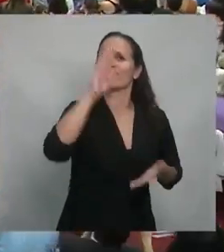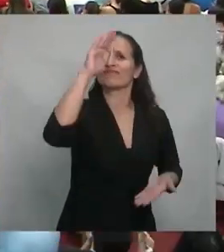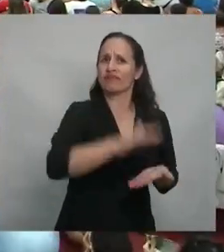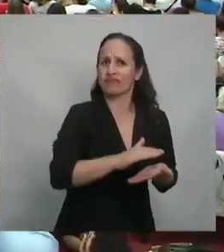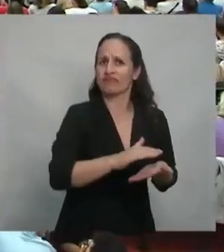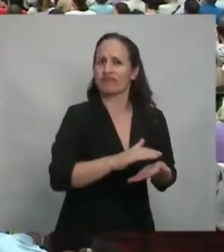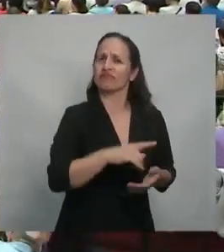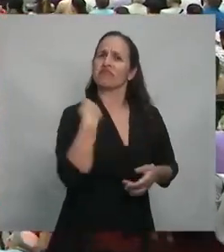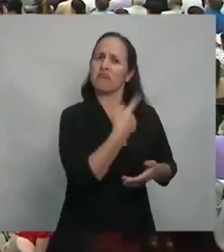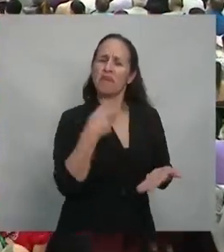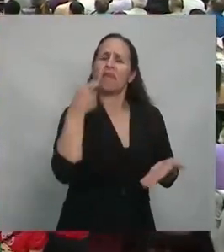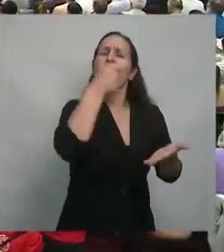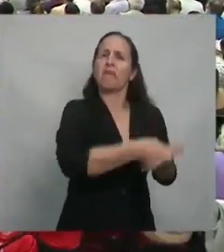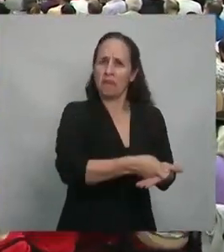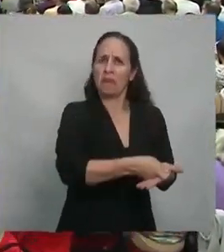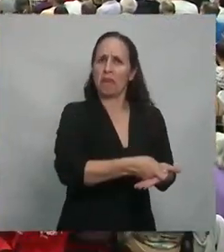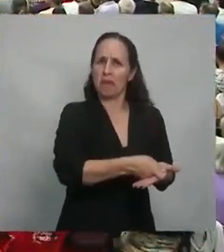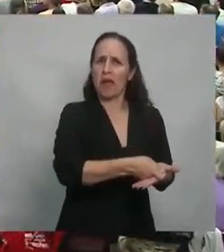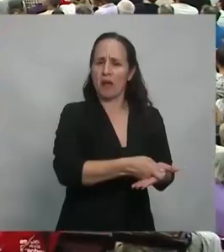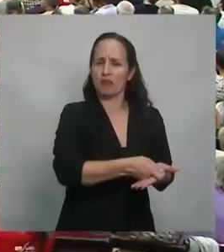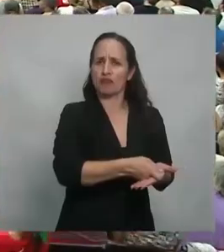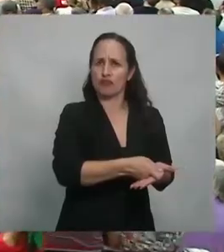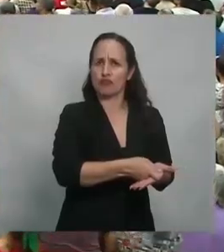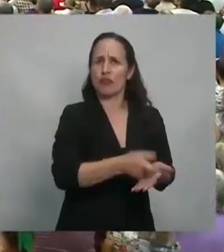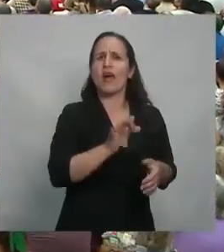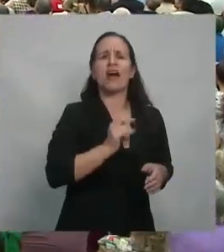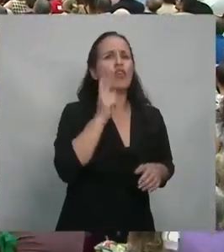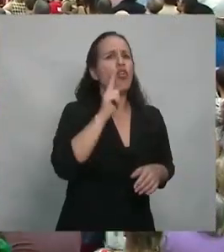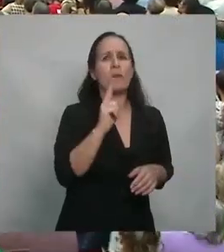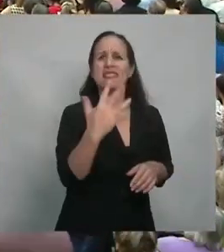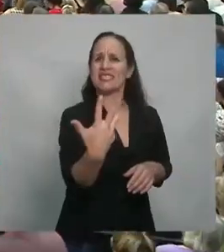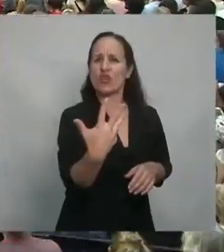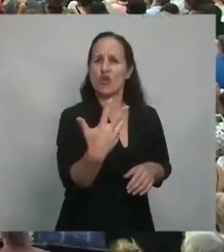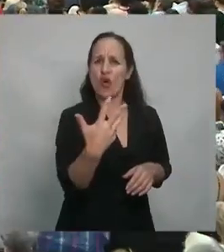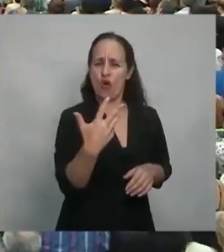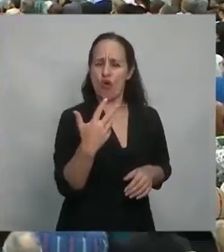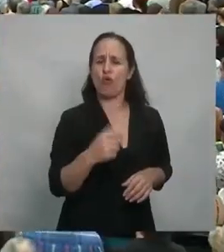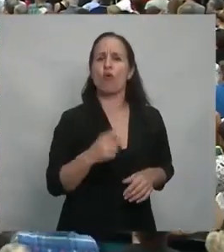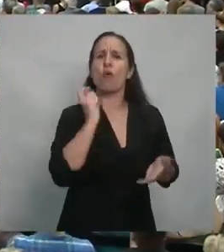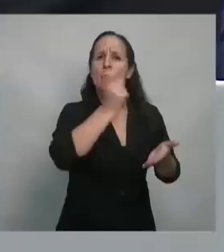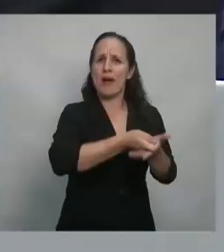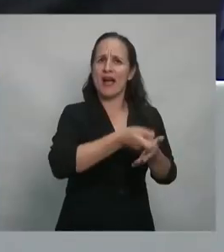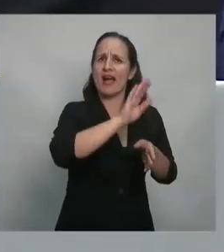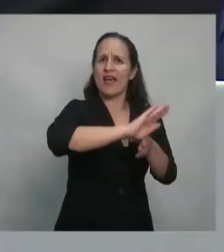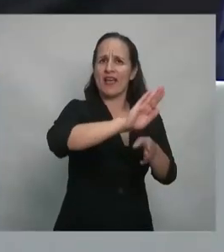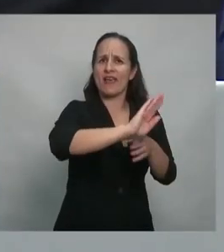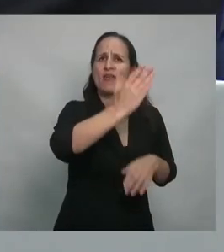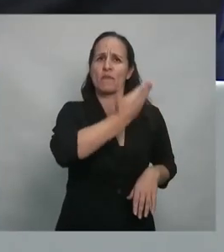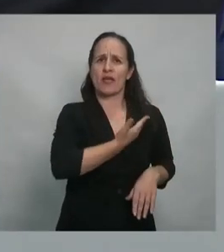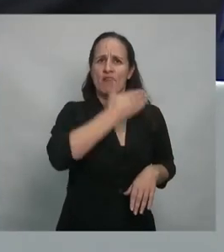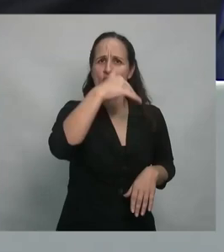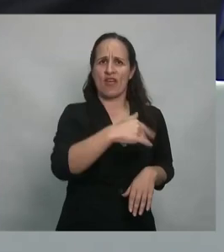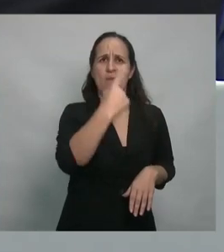en el año 2005 la deuda al Fondo